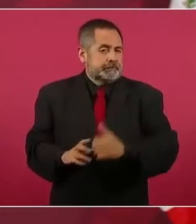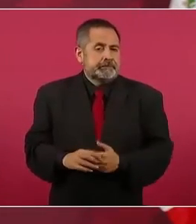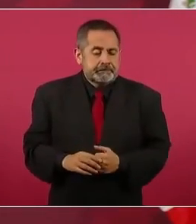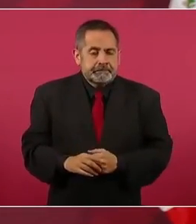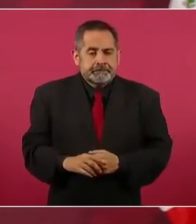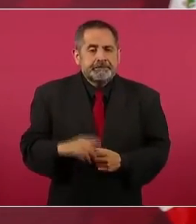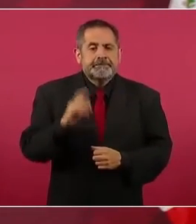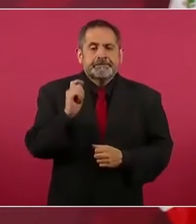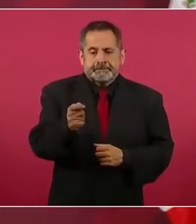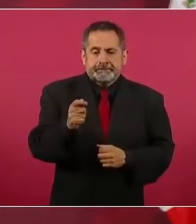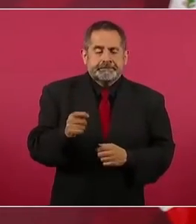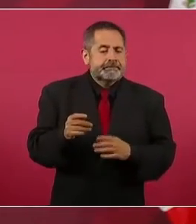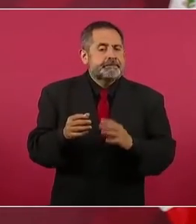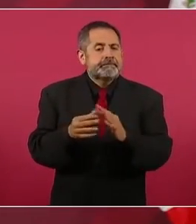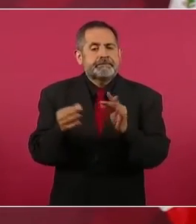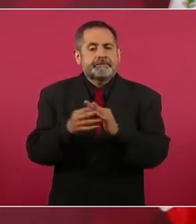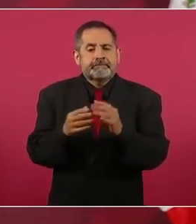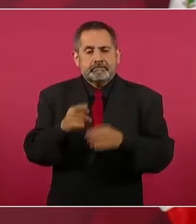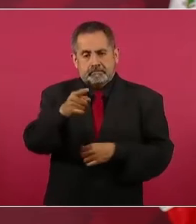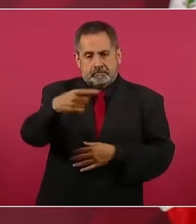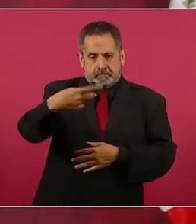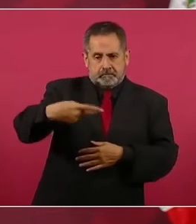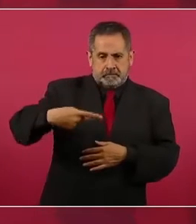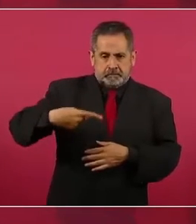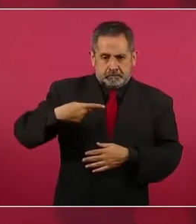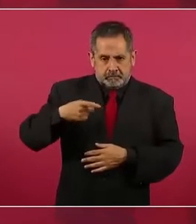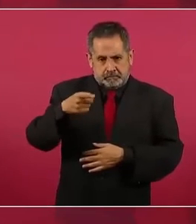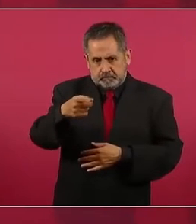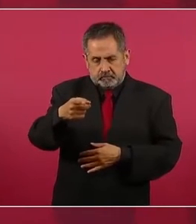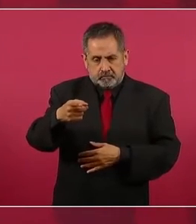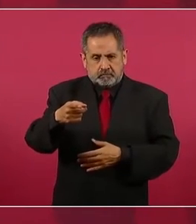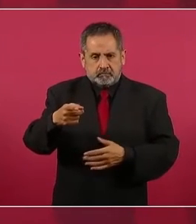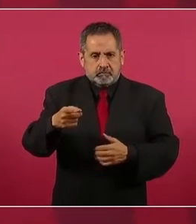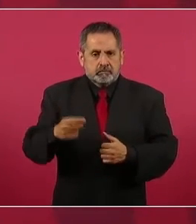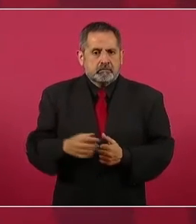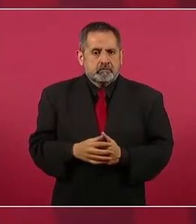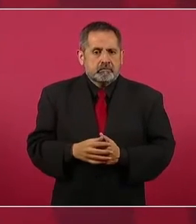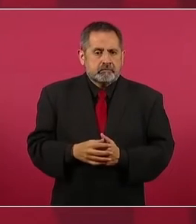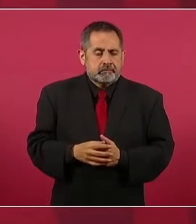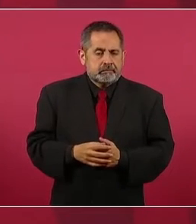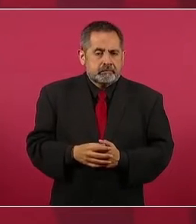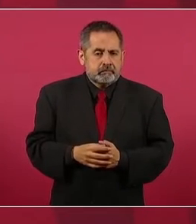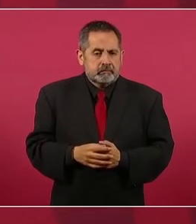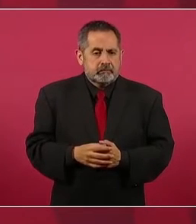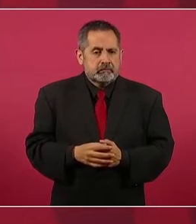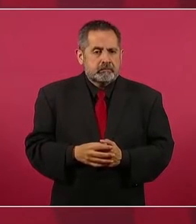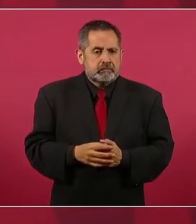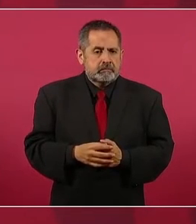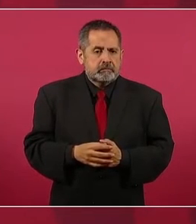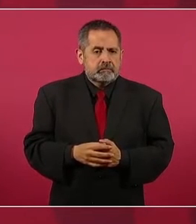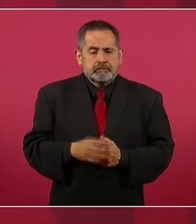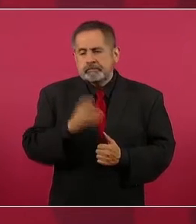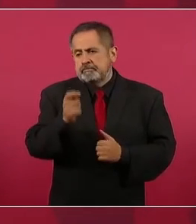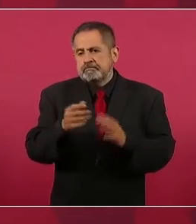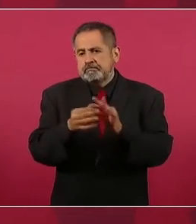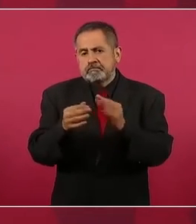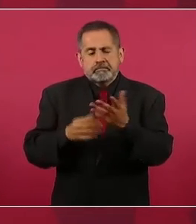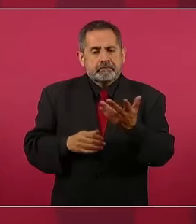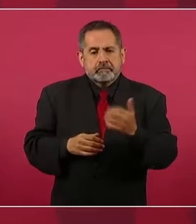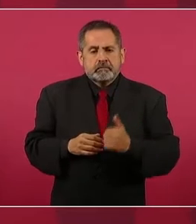por tu pregunta, de que